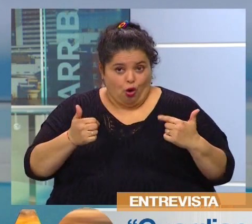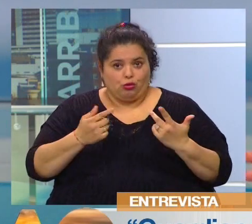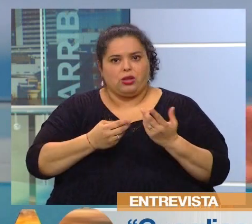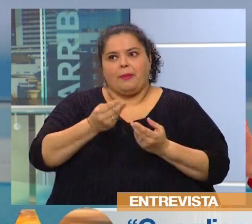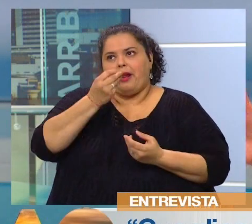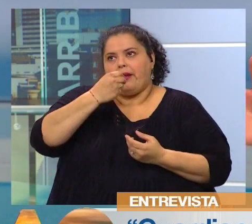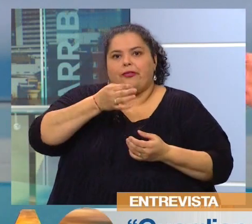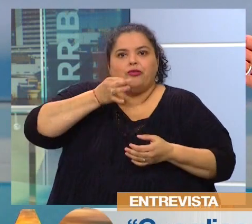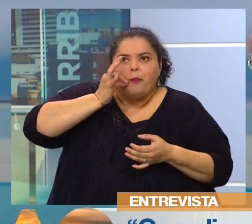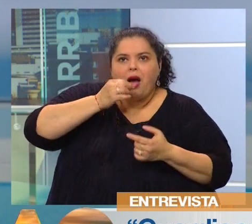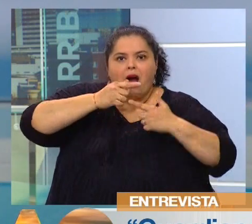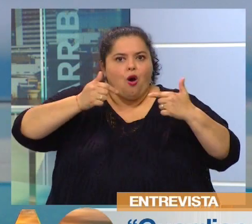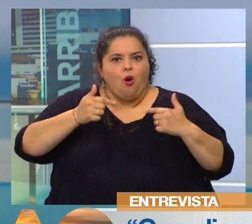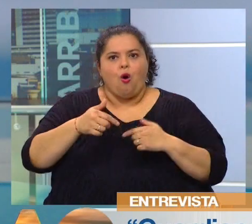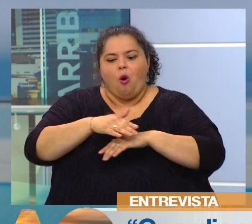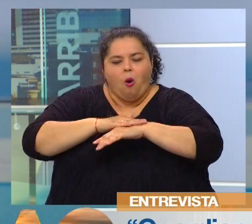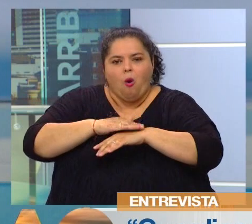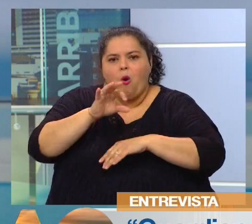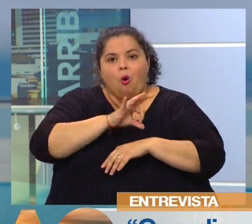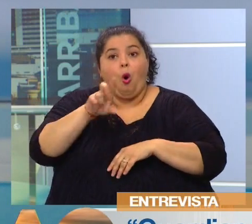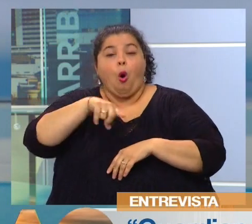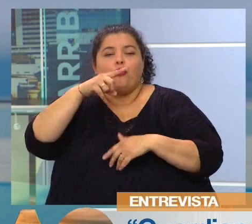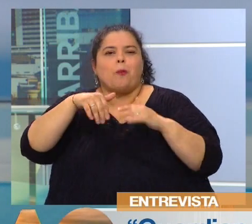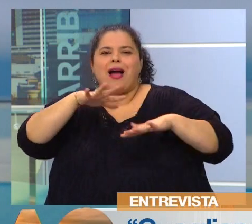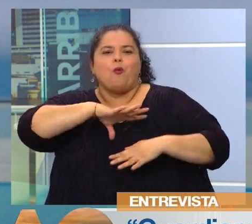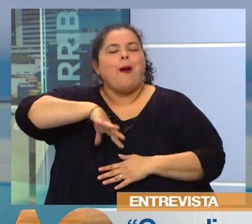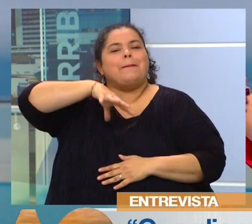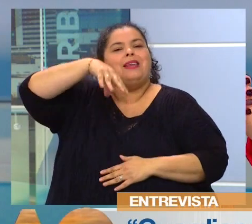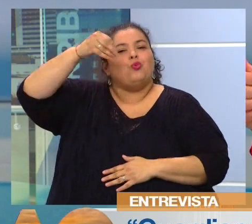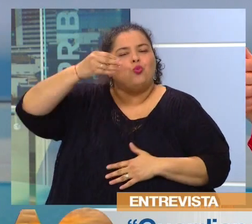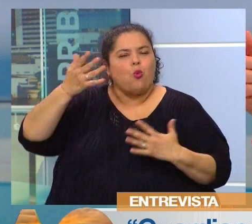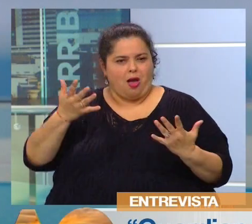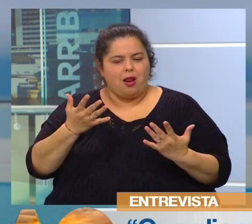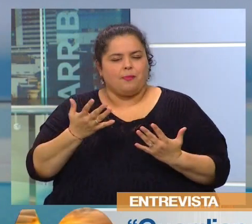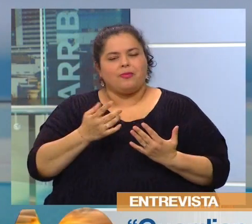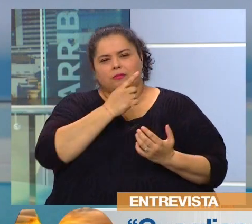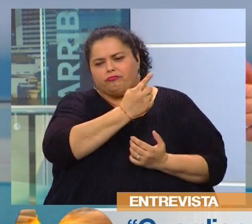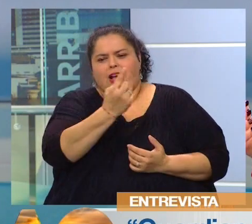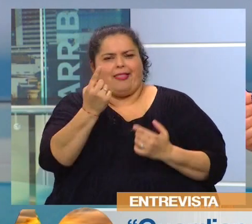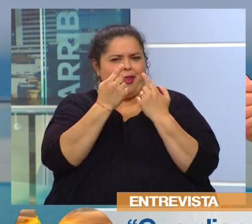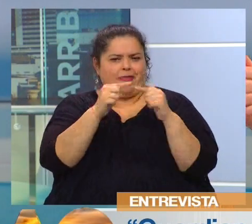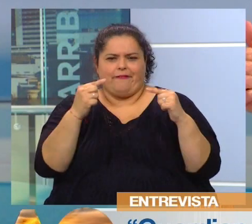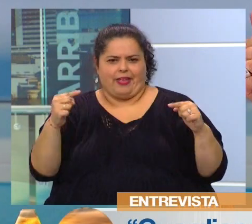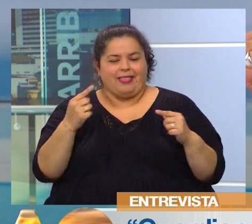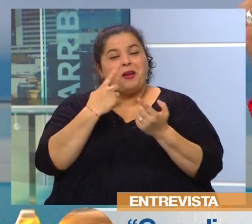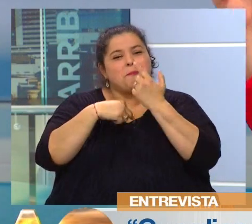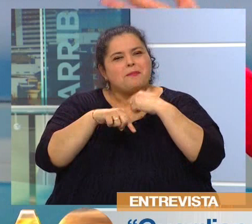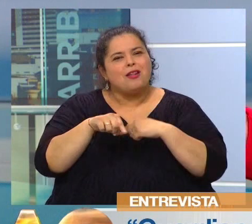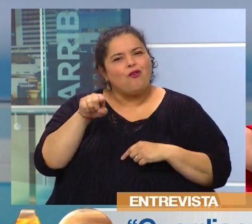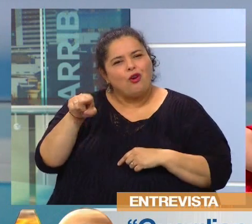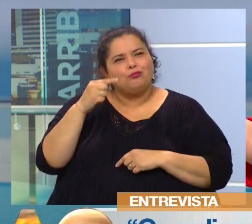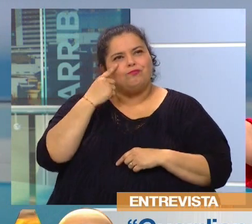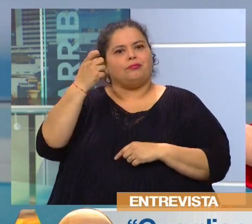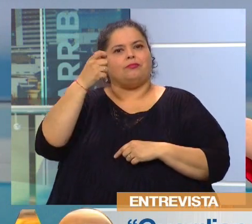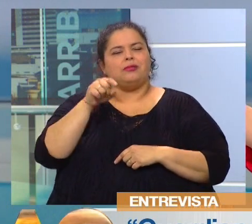poco más esotéricos, ¿no? ¿Hay una línea que unas en todas estas historias, en el llamado